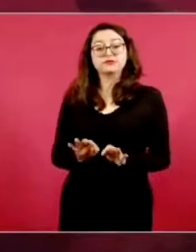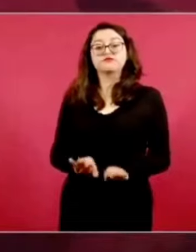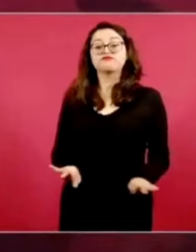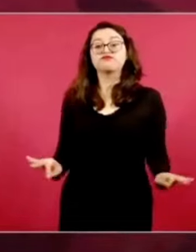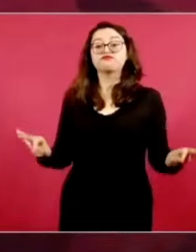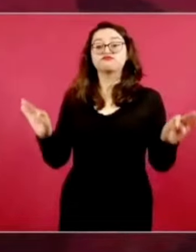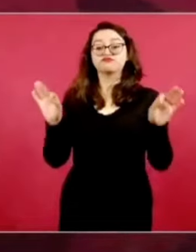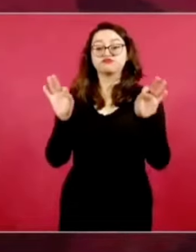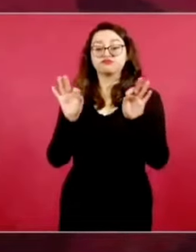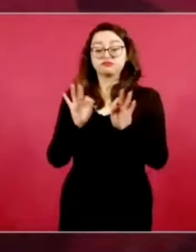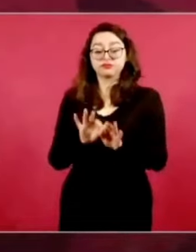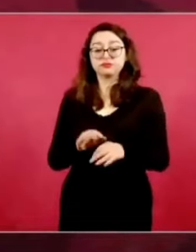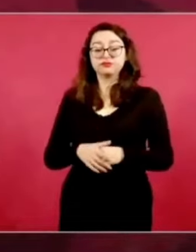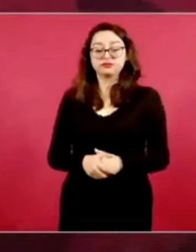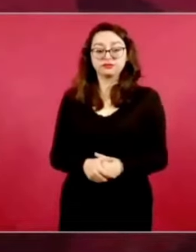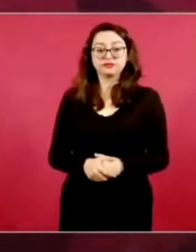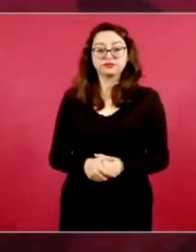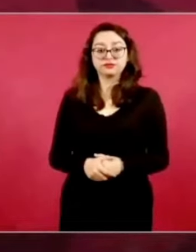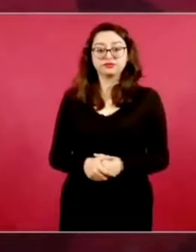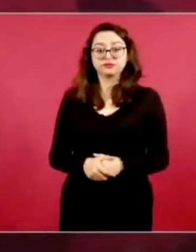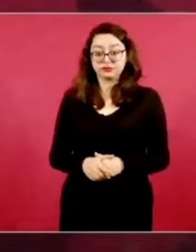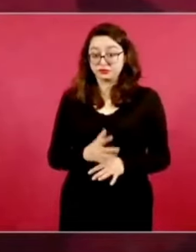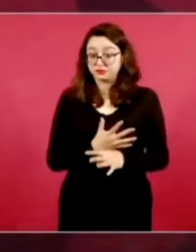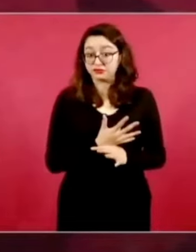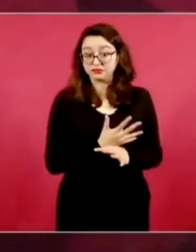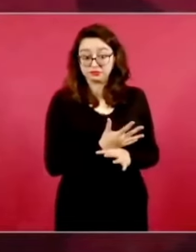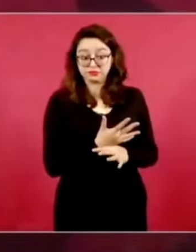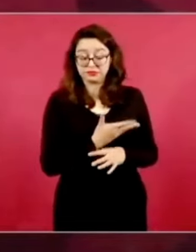Sí, pero él habla de ingenieros.